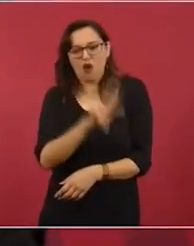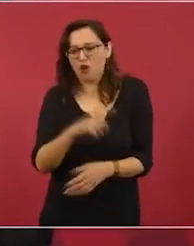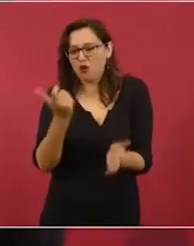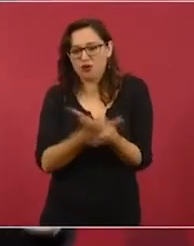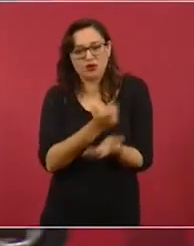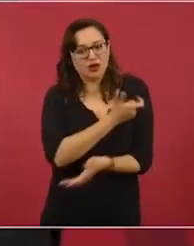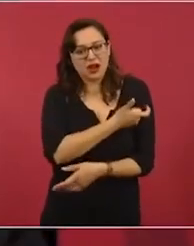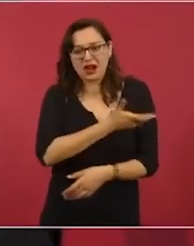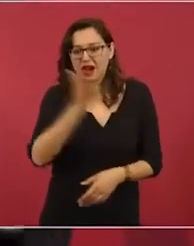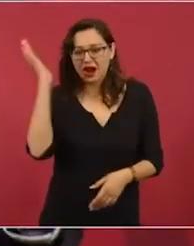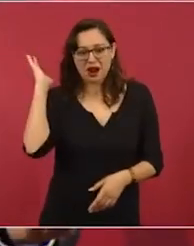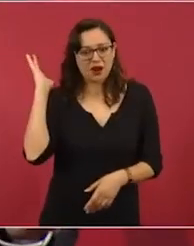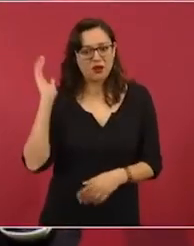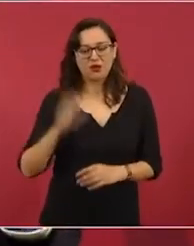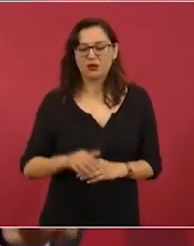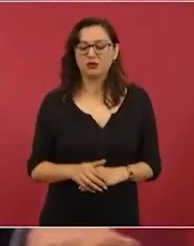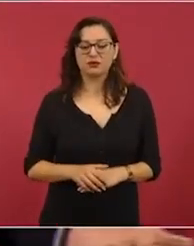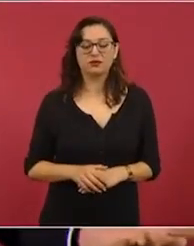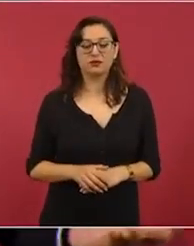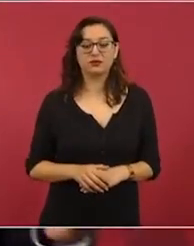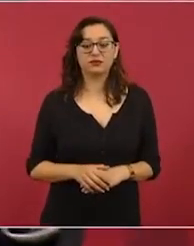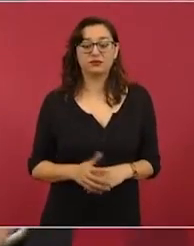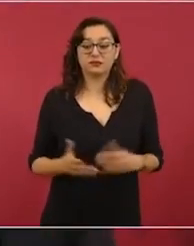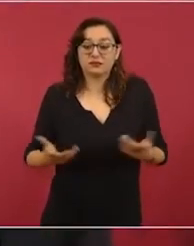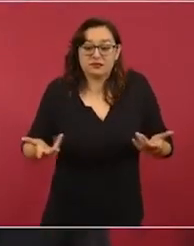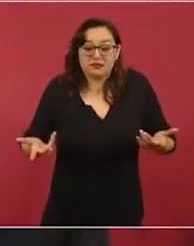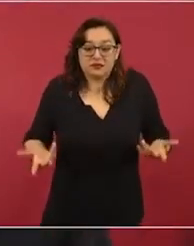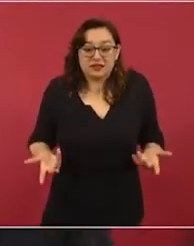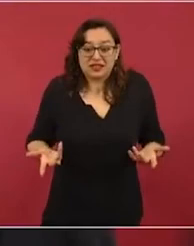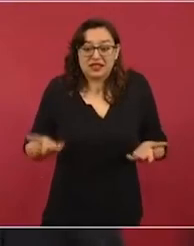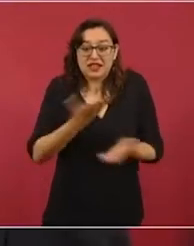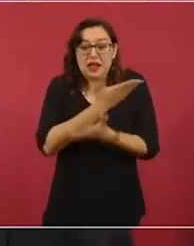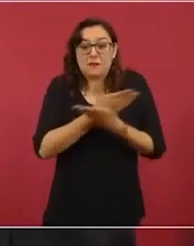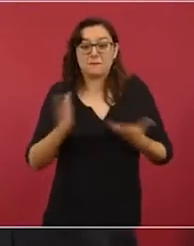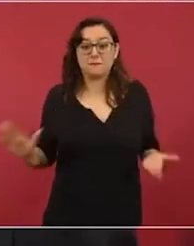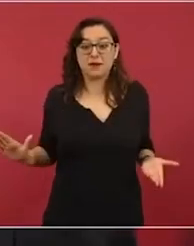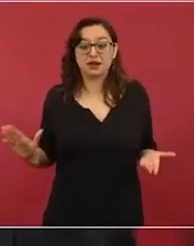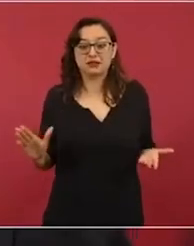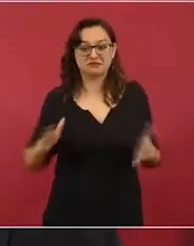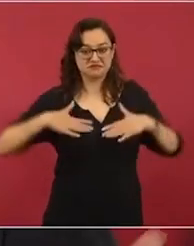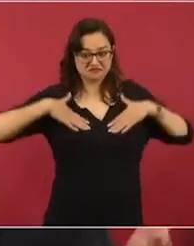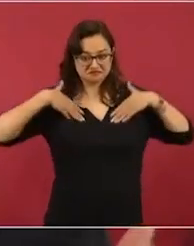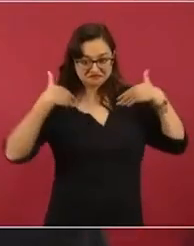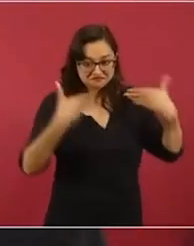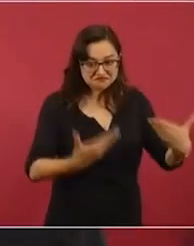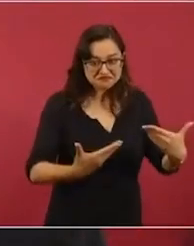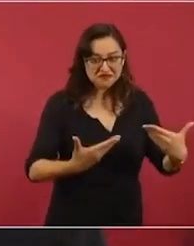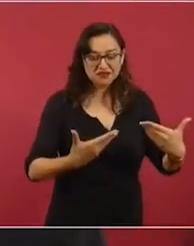sin confianza.